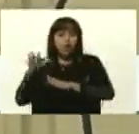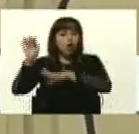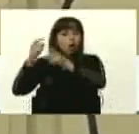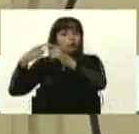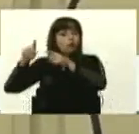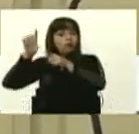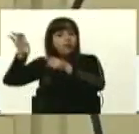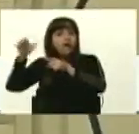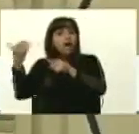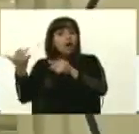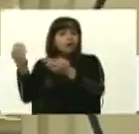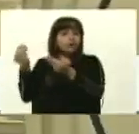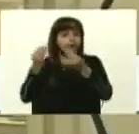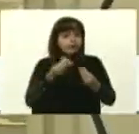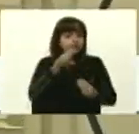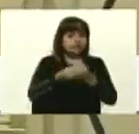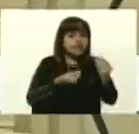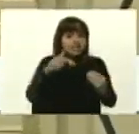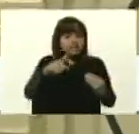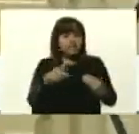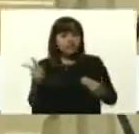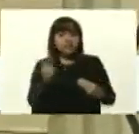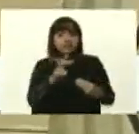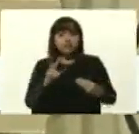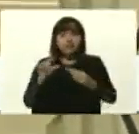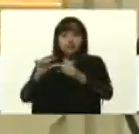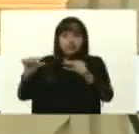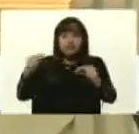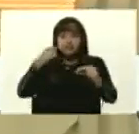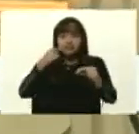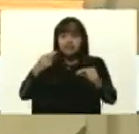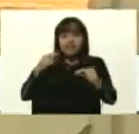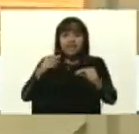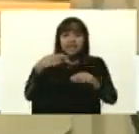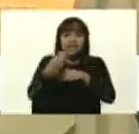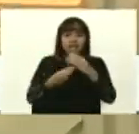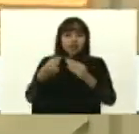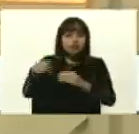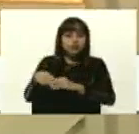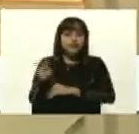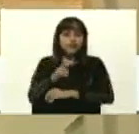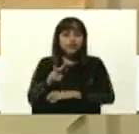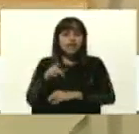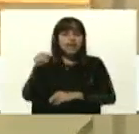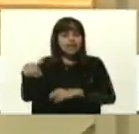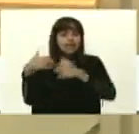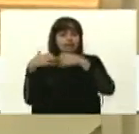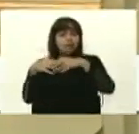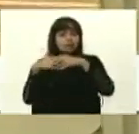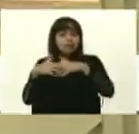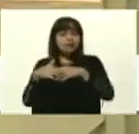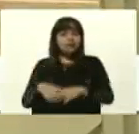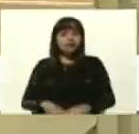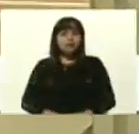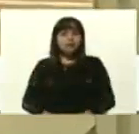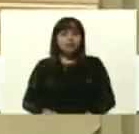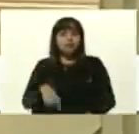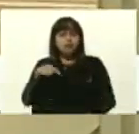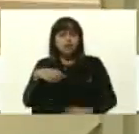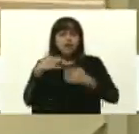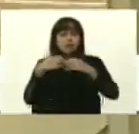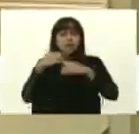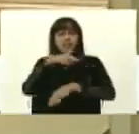es ya hecho aquí, mira, que dice, hecho en la República Bolivariana de Venezuela, porque esta empresa, presidente, es una empresa